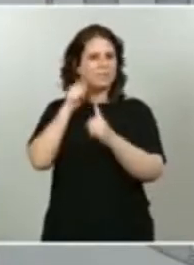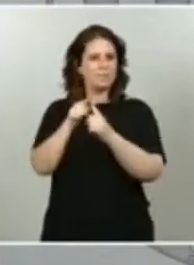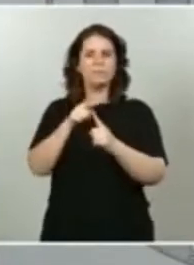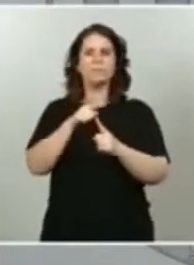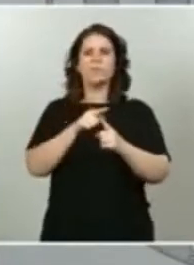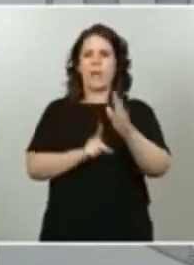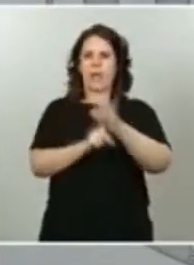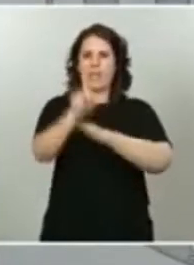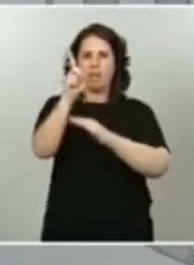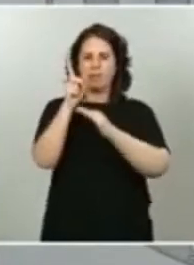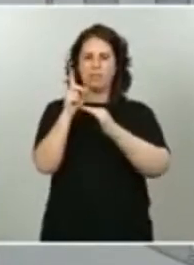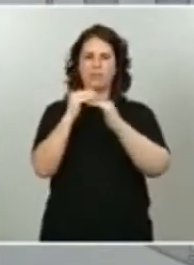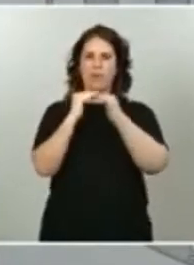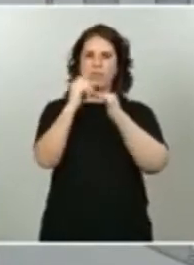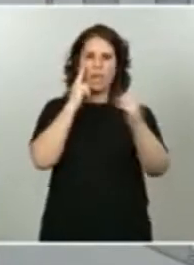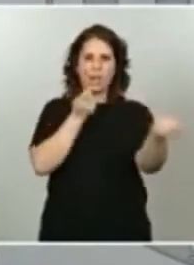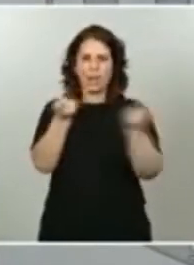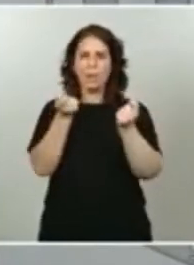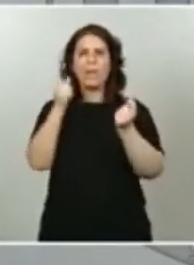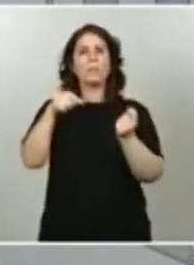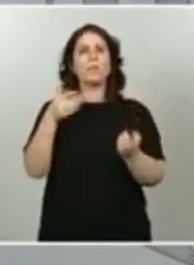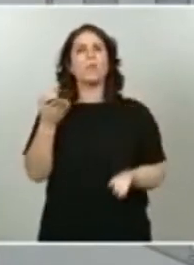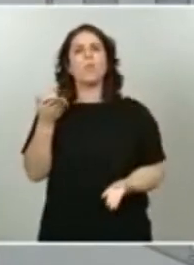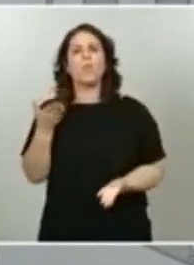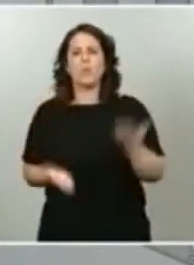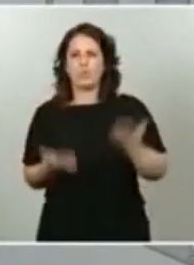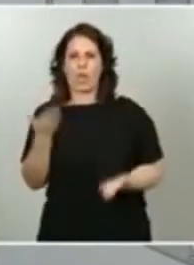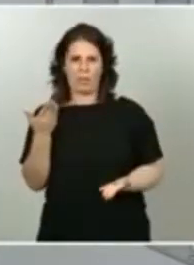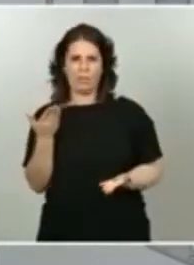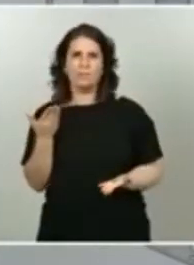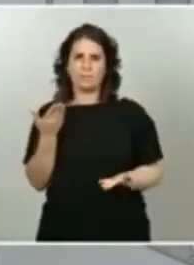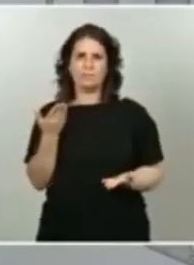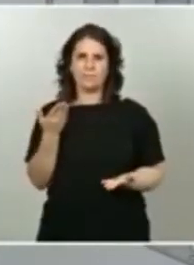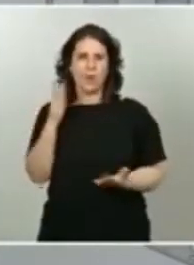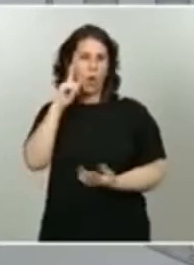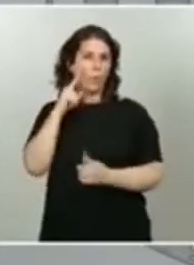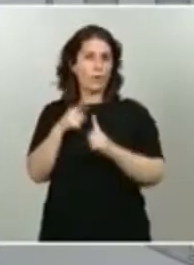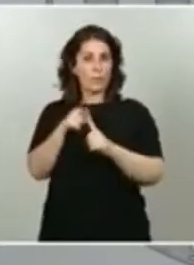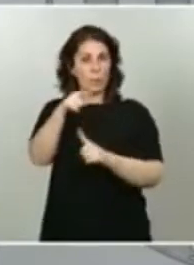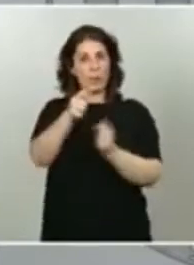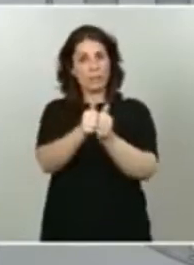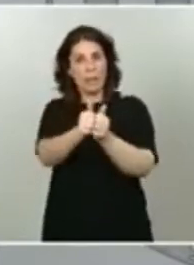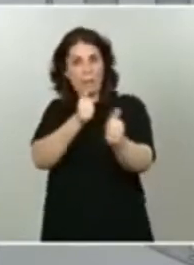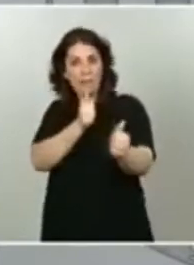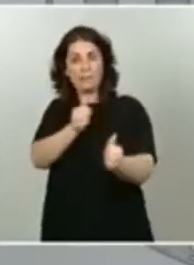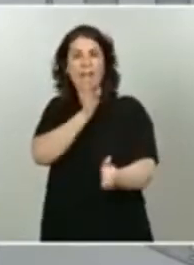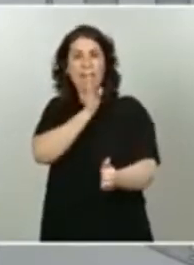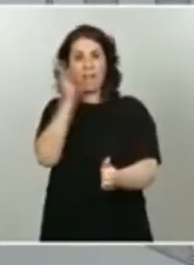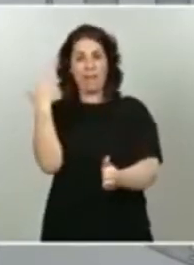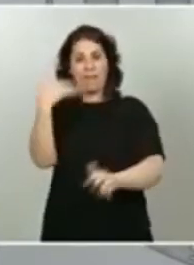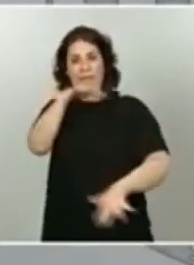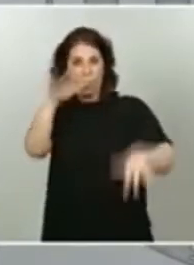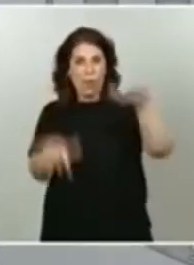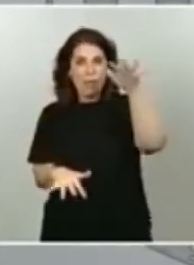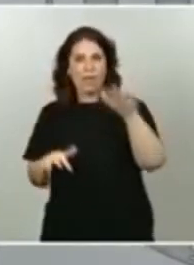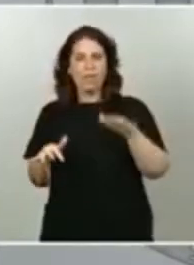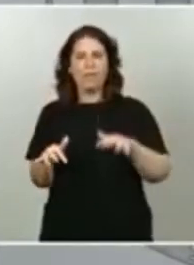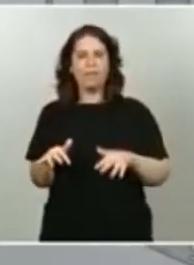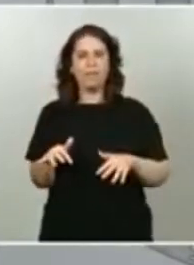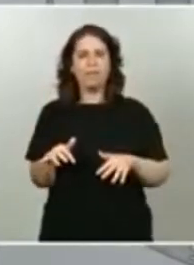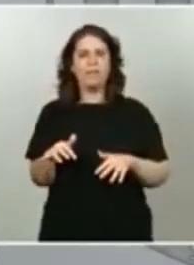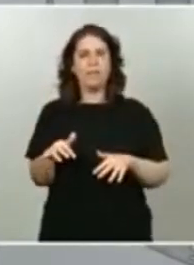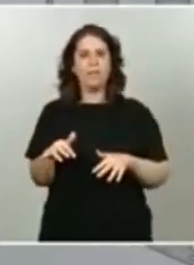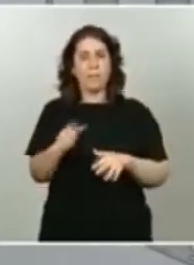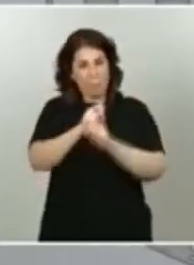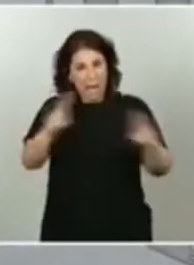forma justa. En definitiva, para que esa brecha a la que hacía referencia de desigualdad no solo no sea creciente, sino